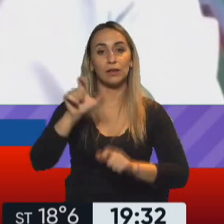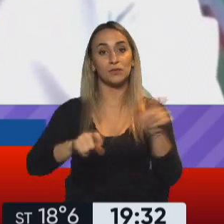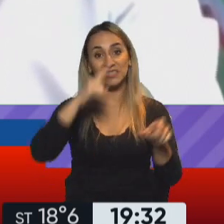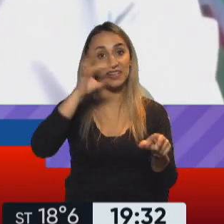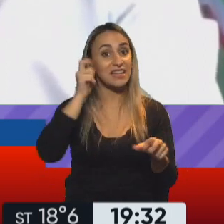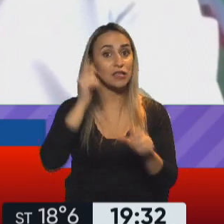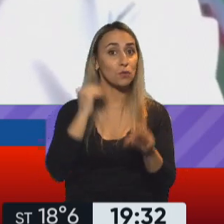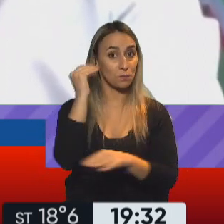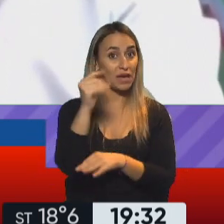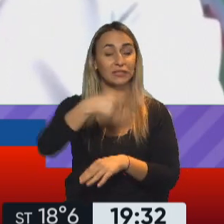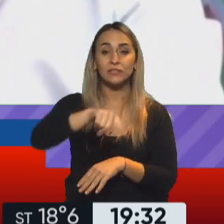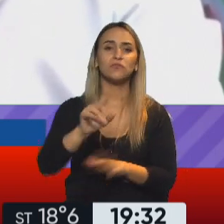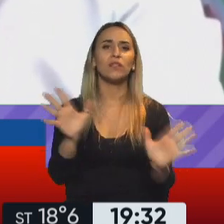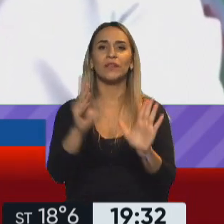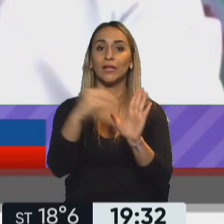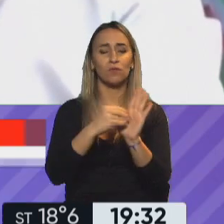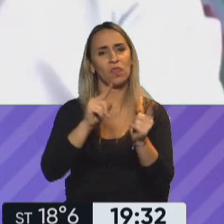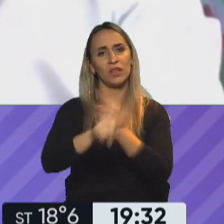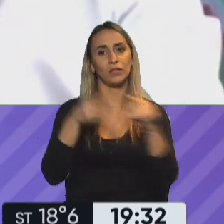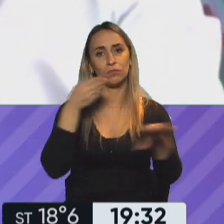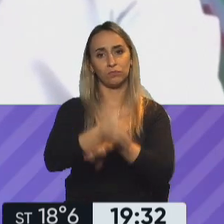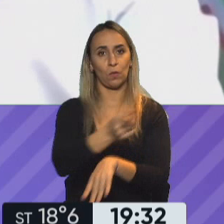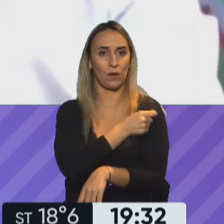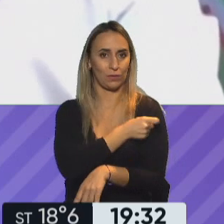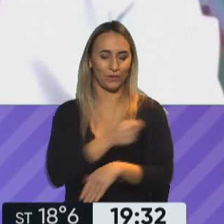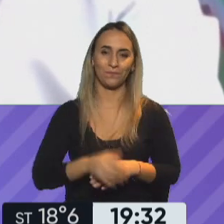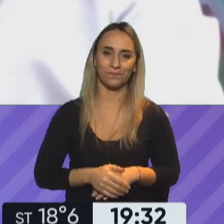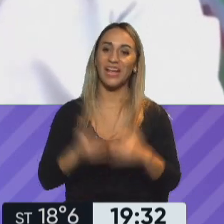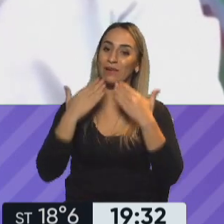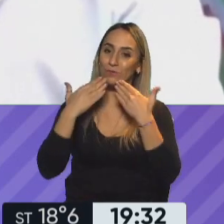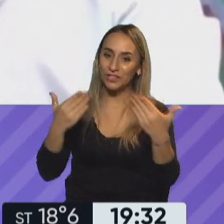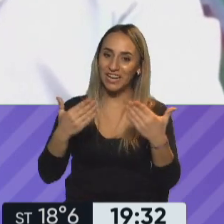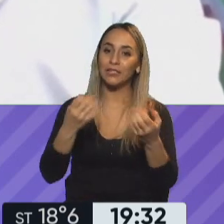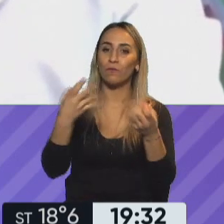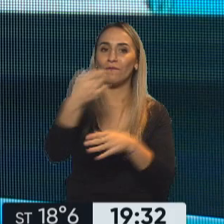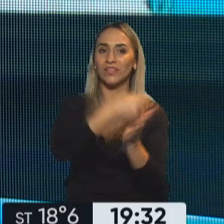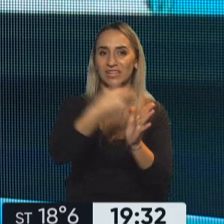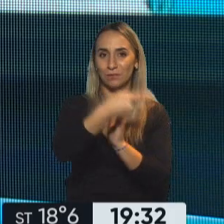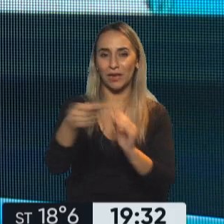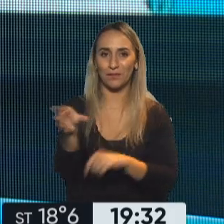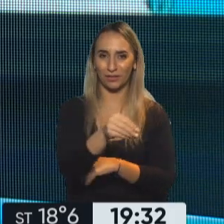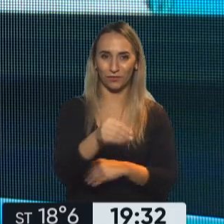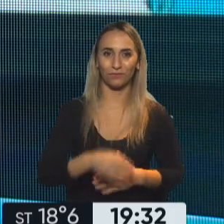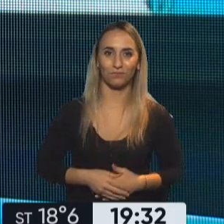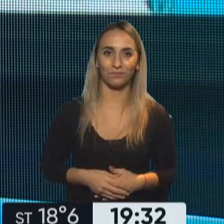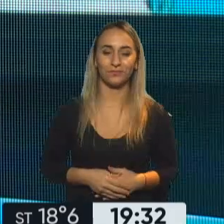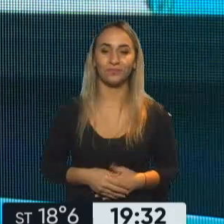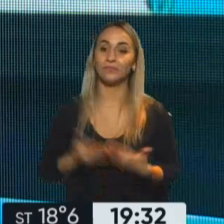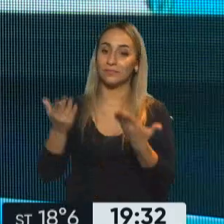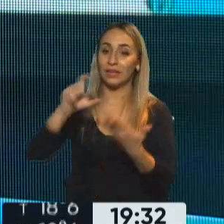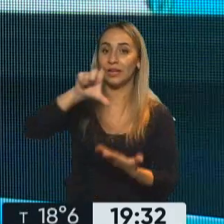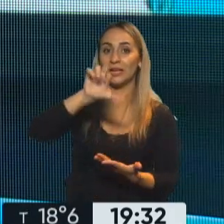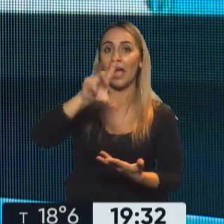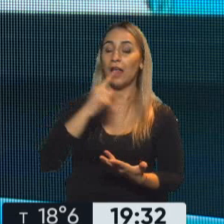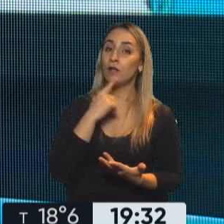a vacunarse. Carlos Bianco, muchas gracias. A ustedes, a ustedes, muchas gracias y buen fin de semana para todos. Gracias. Carlos Bianco,